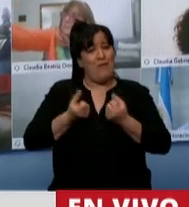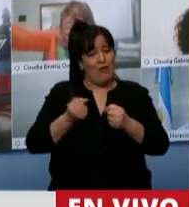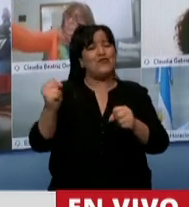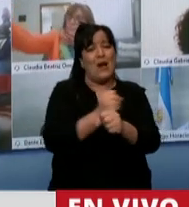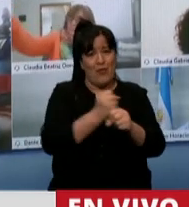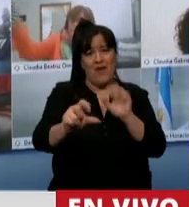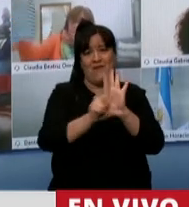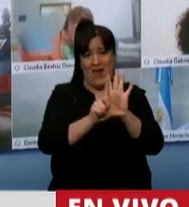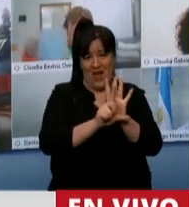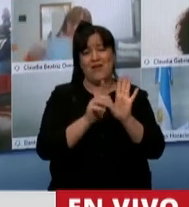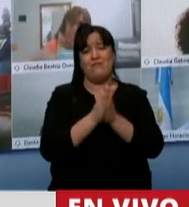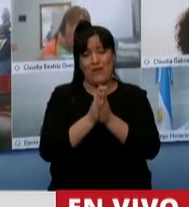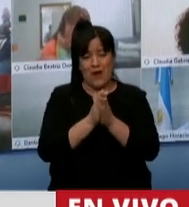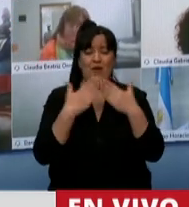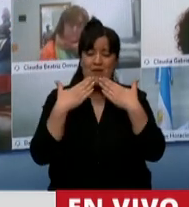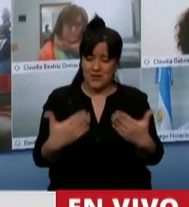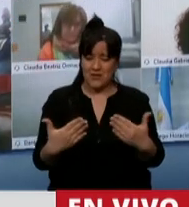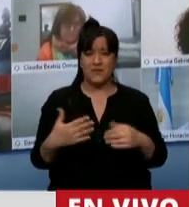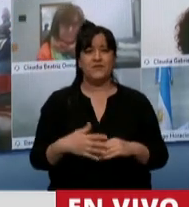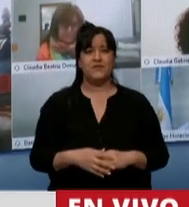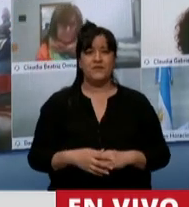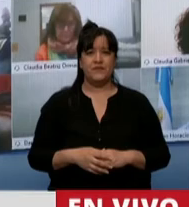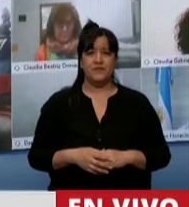sanción de esta ley. Muchísimas gracias.